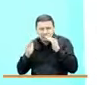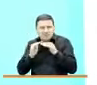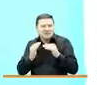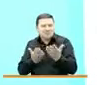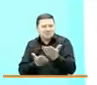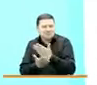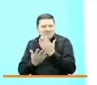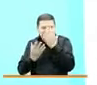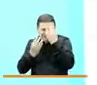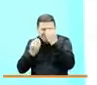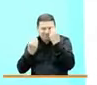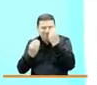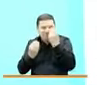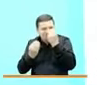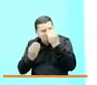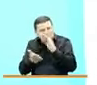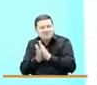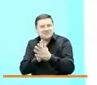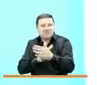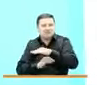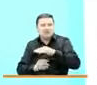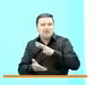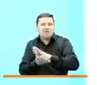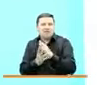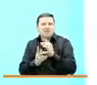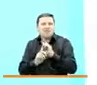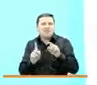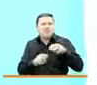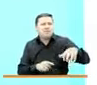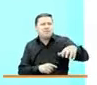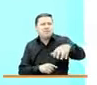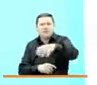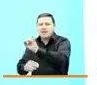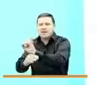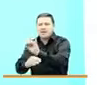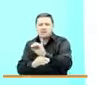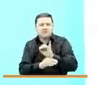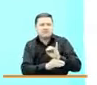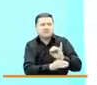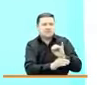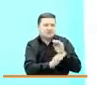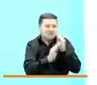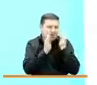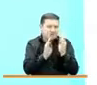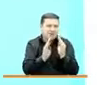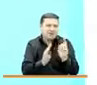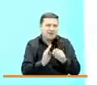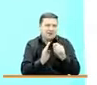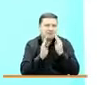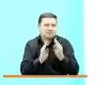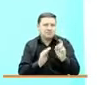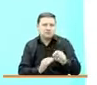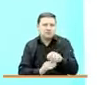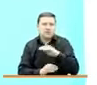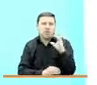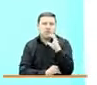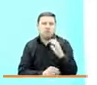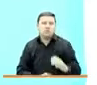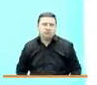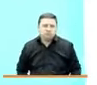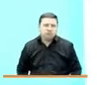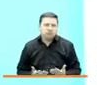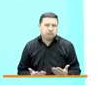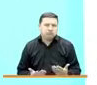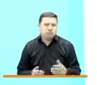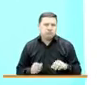conocer el trabajo que ha venido realizando las distintas instituciones para atender las necesidades de los colombianos. Hemos